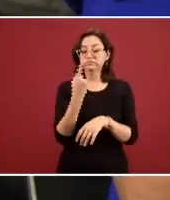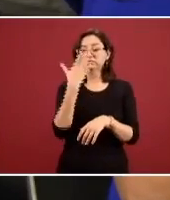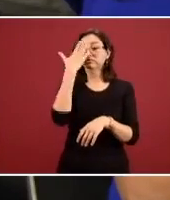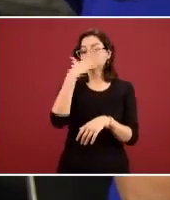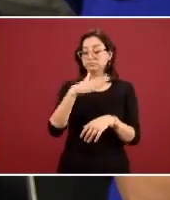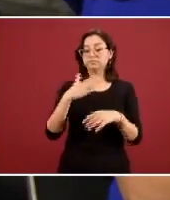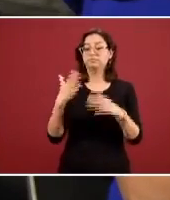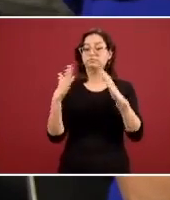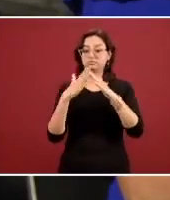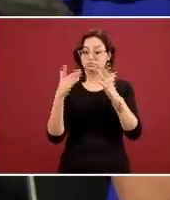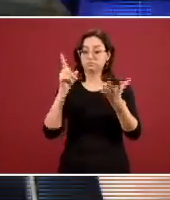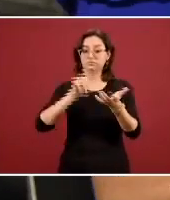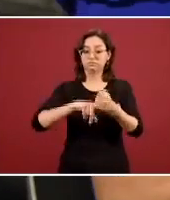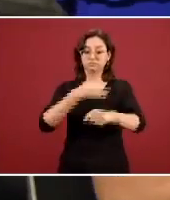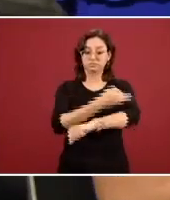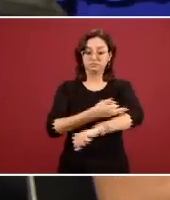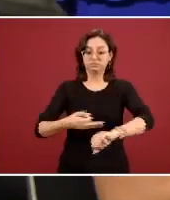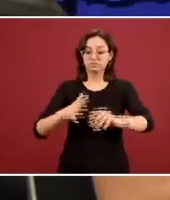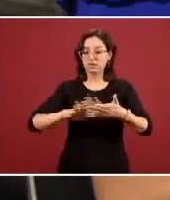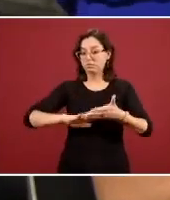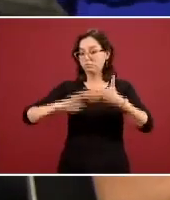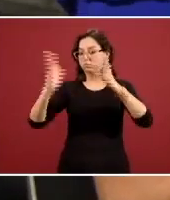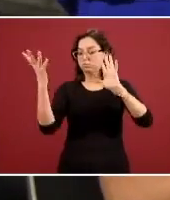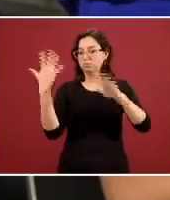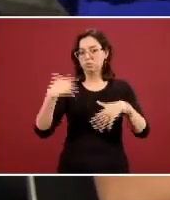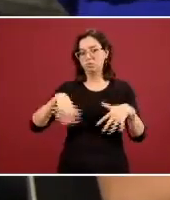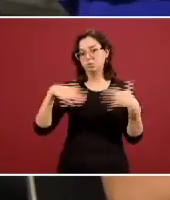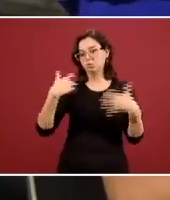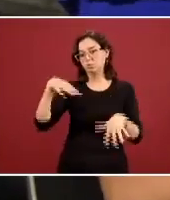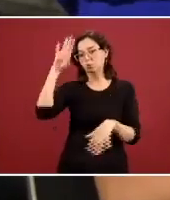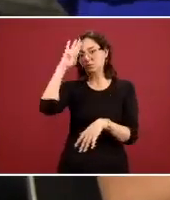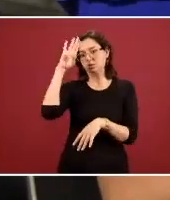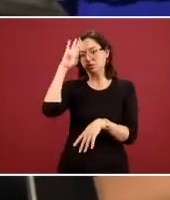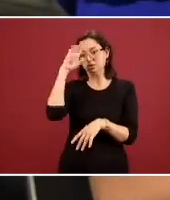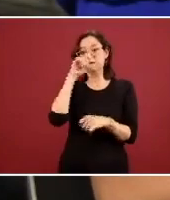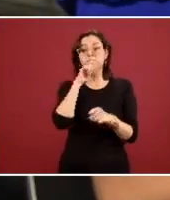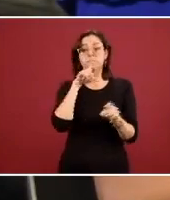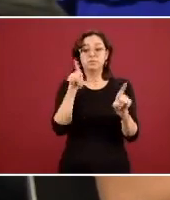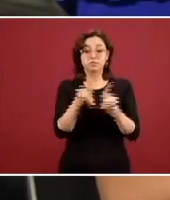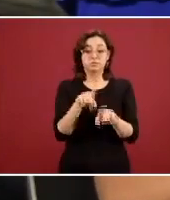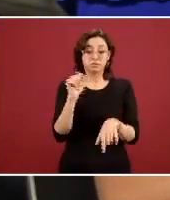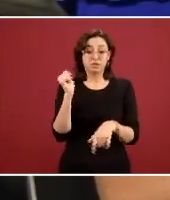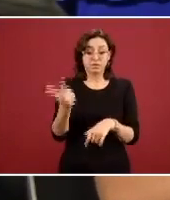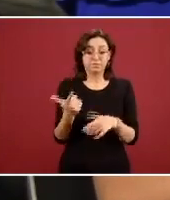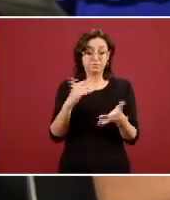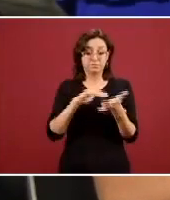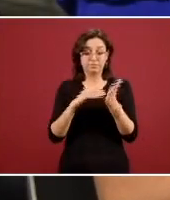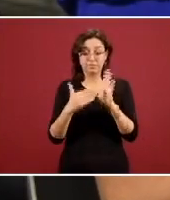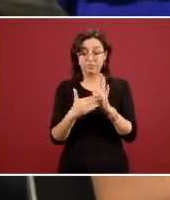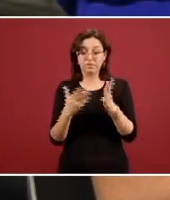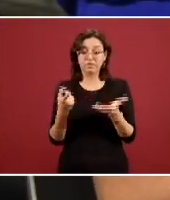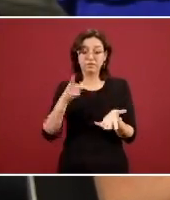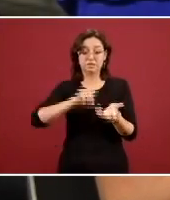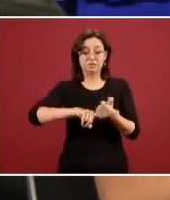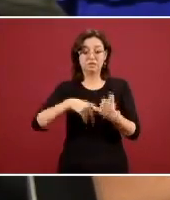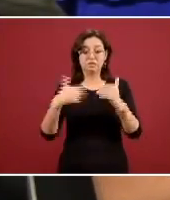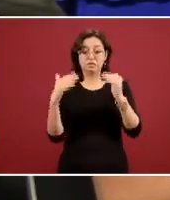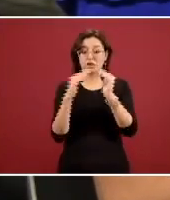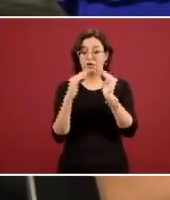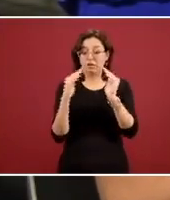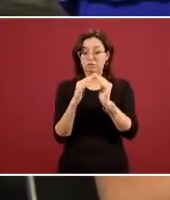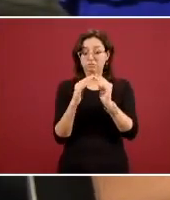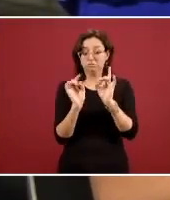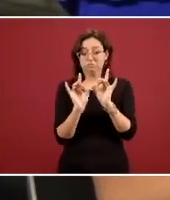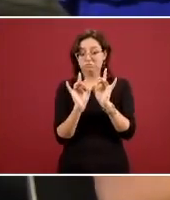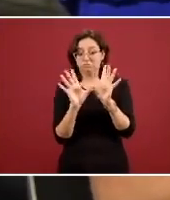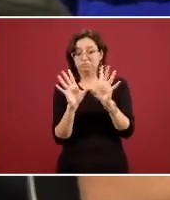intrafamiliar si que han despegado y también si hay estrategias súper concretas frente a escenarios dentro del hogar que no son los